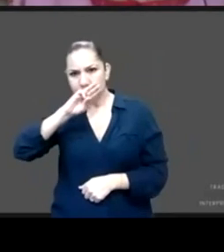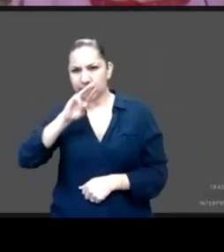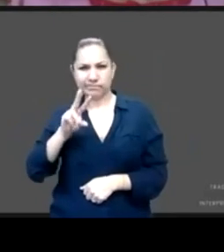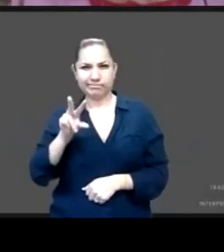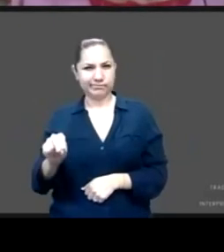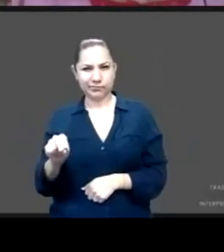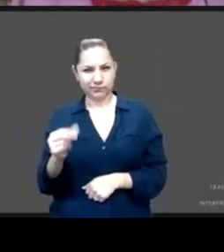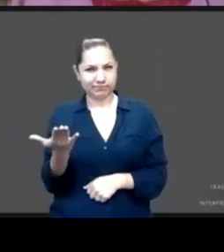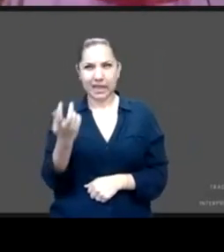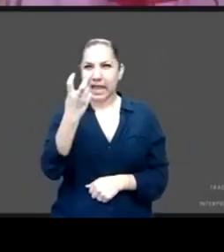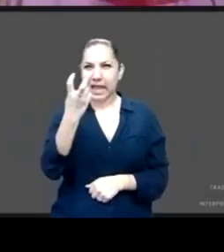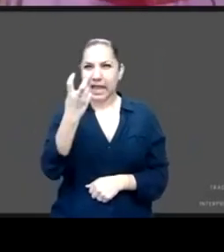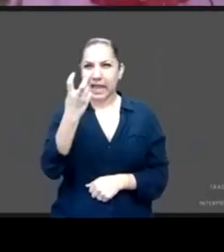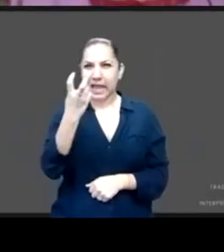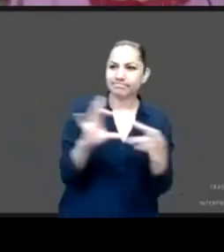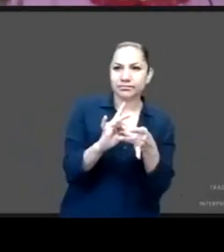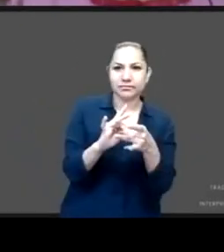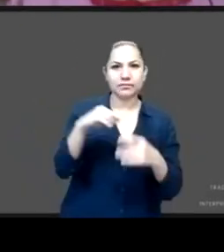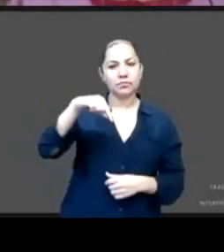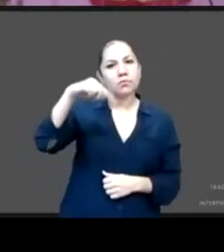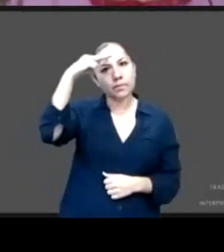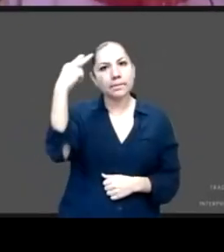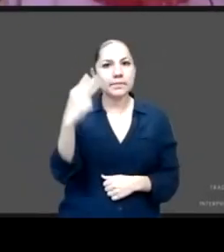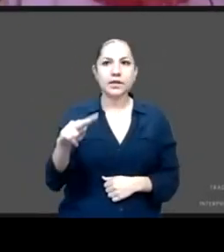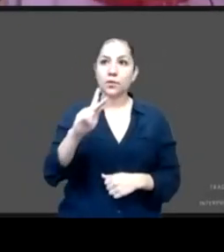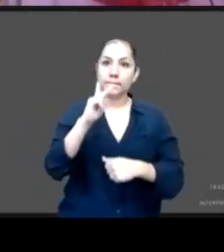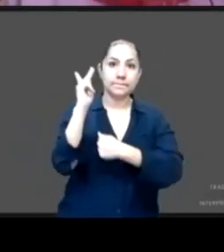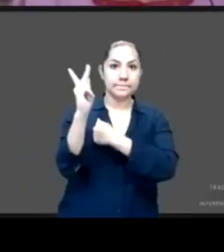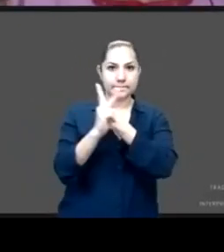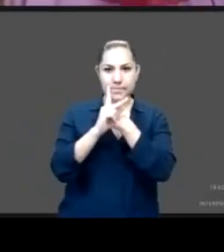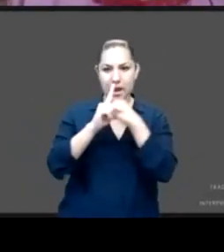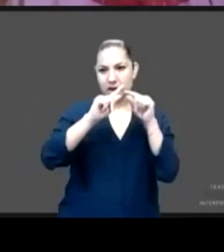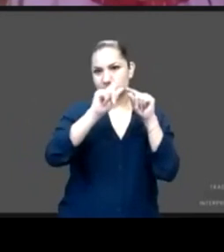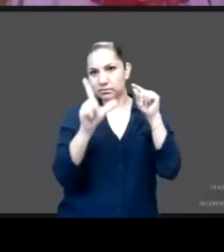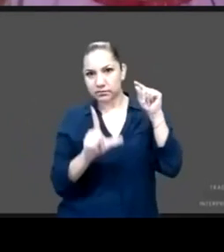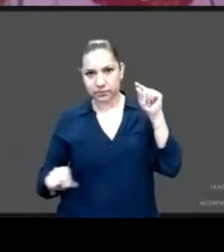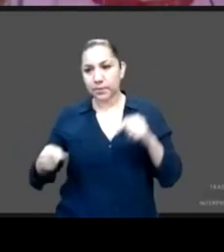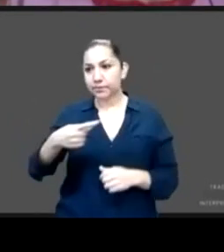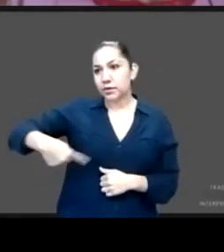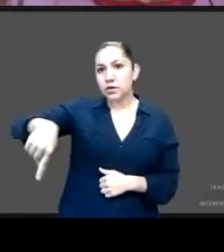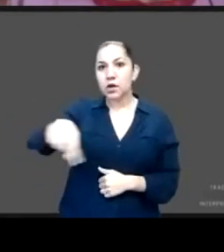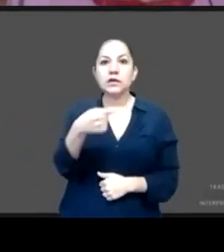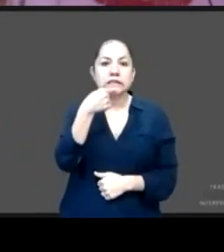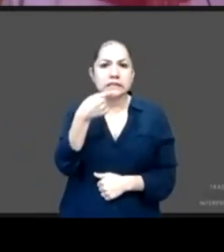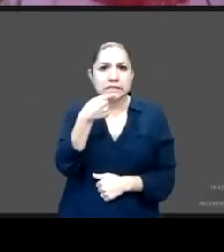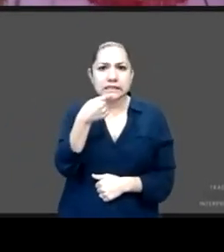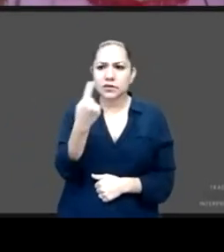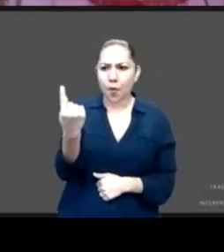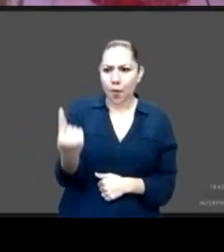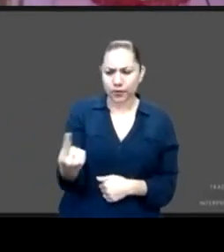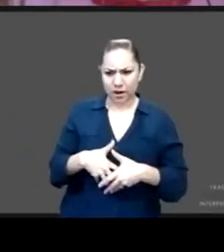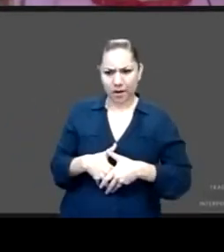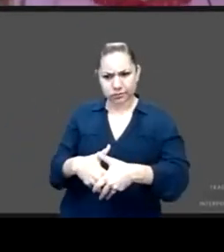para un país como México que las niñas se estén convirtiendo en madres y que limite